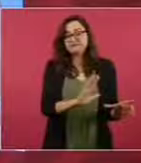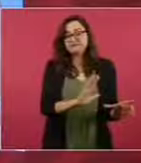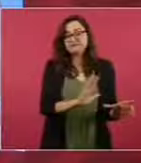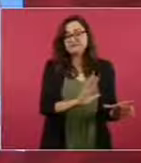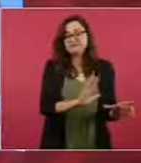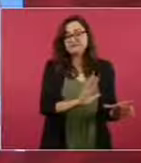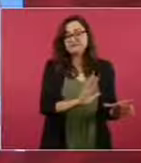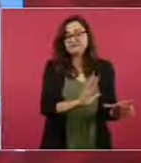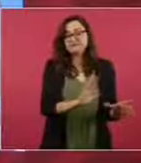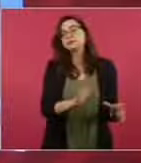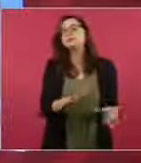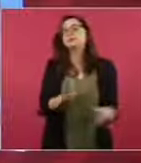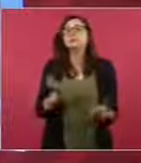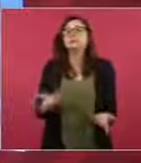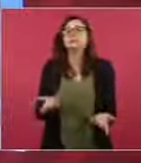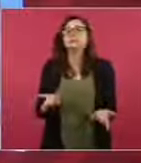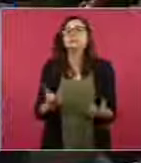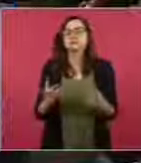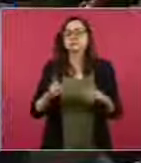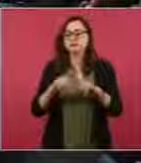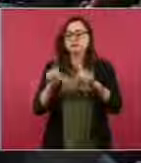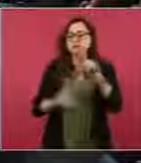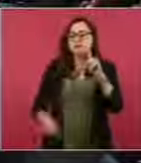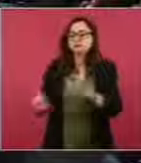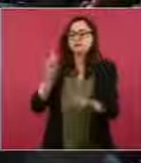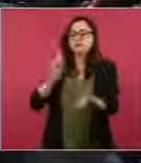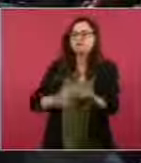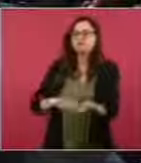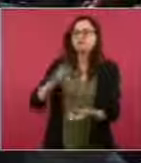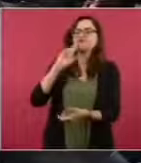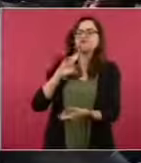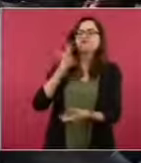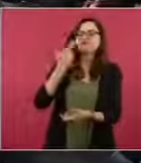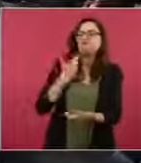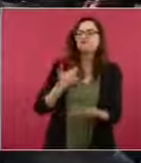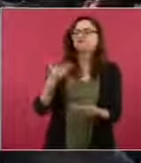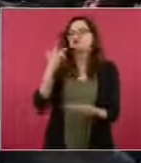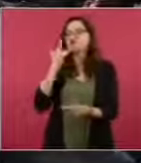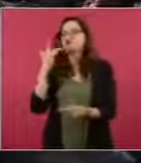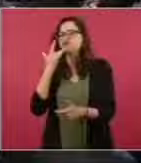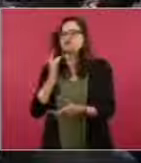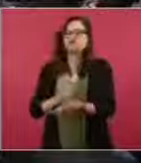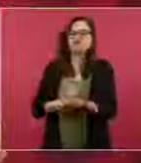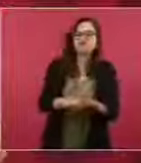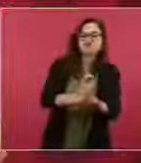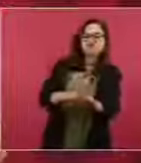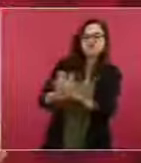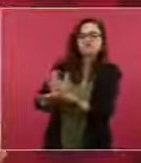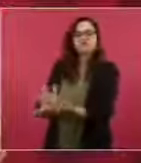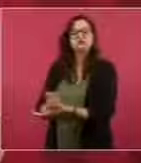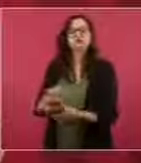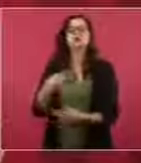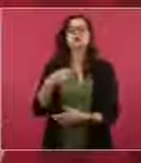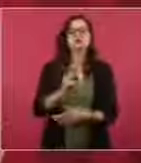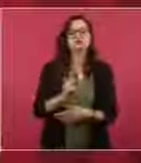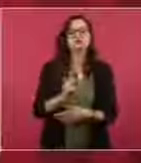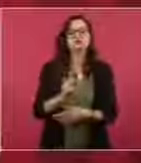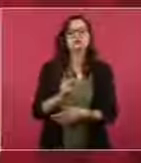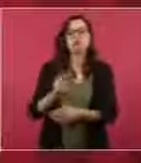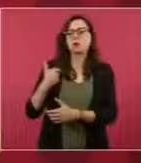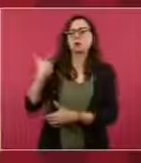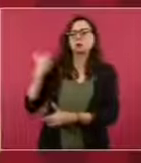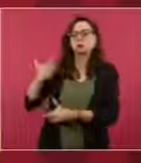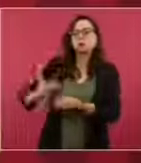el racismo, contra el clasismo. Y lo más importante es que está aflorando,